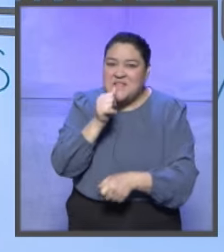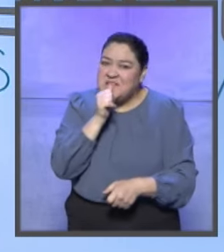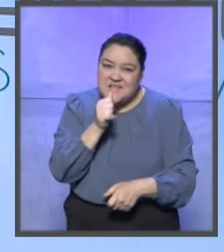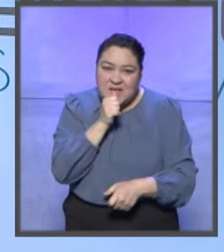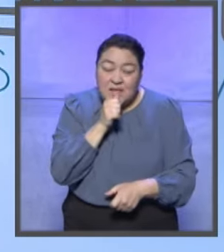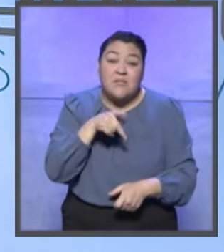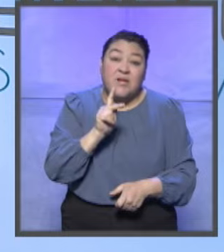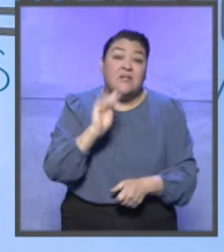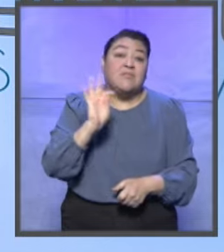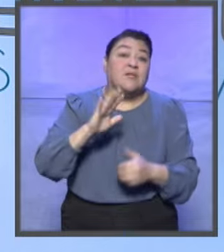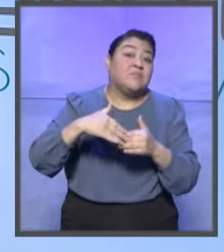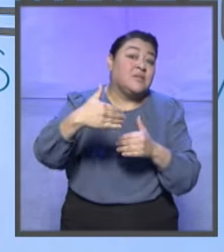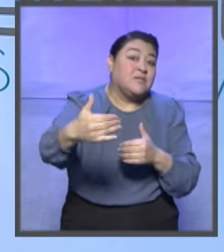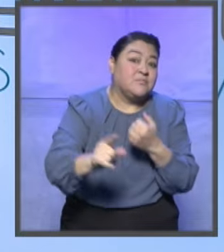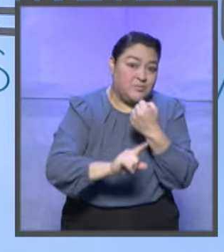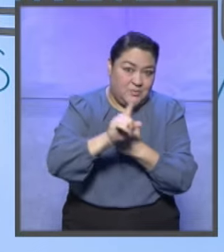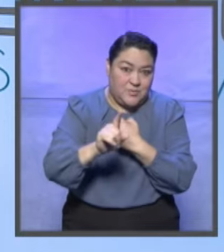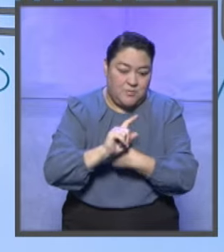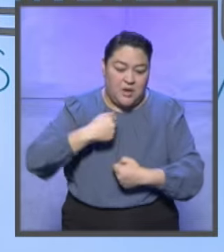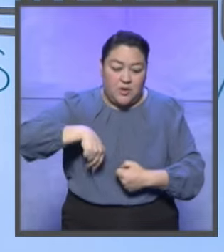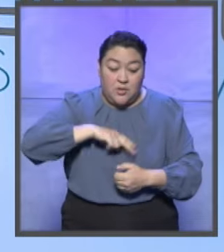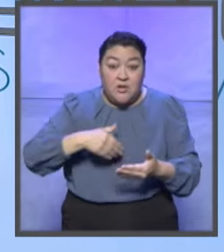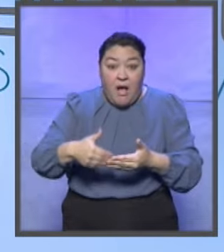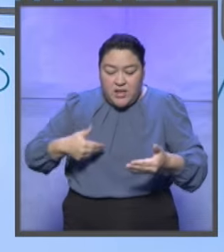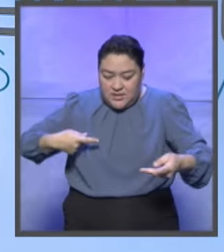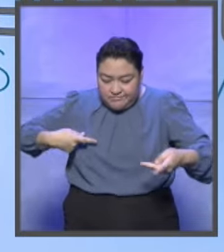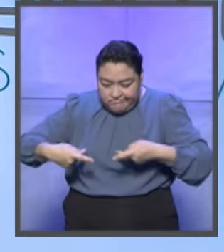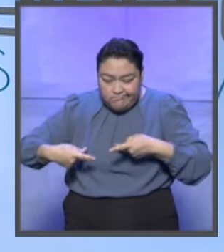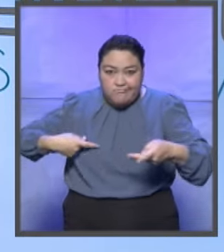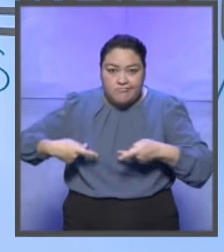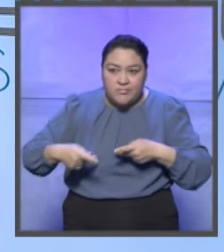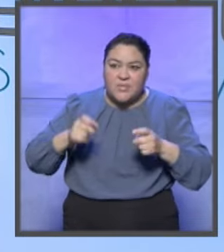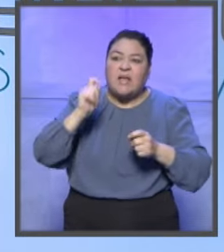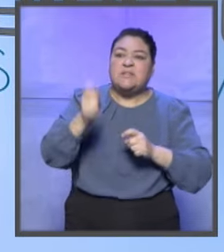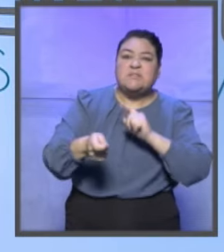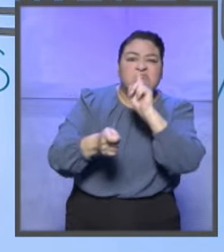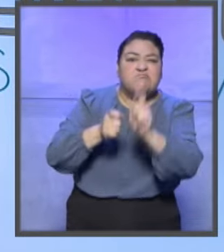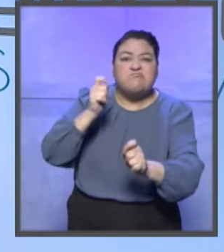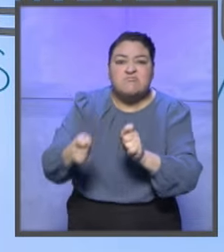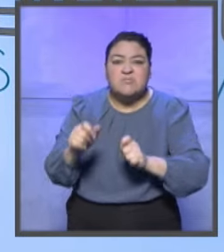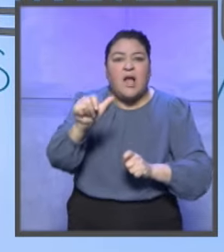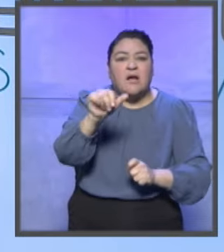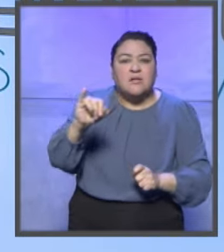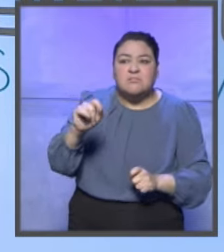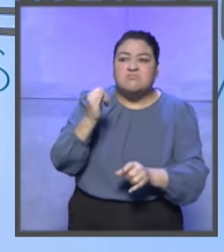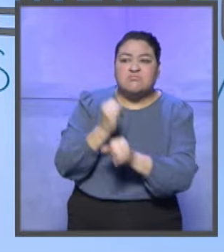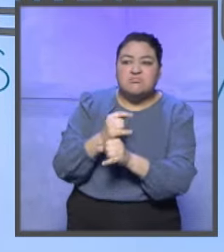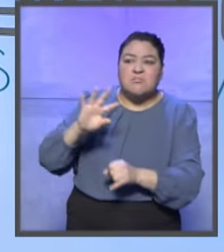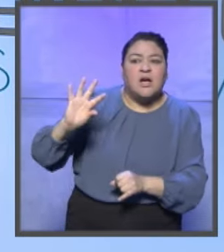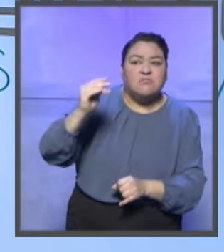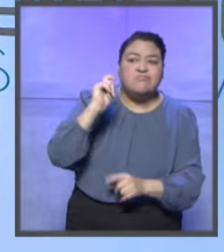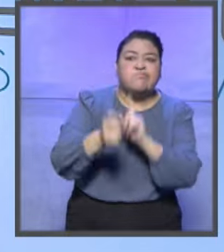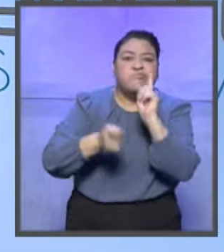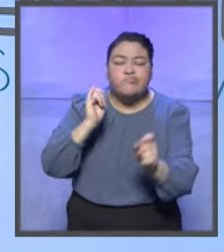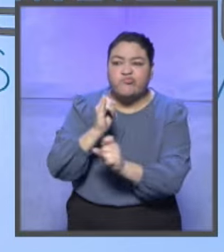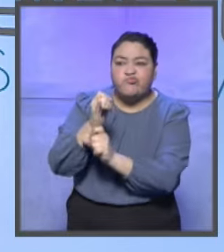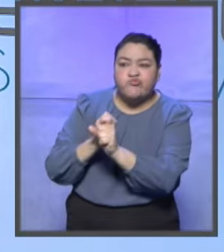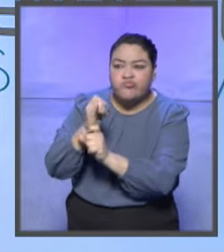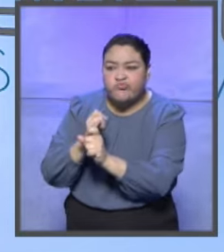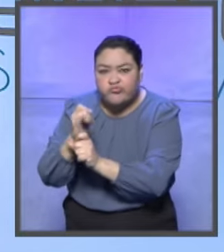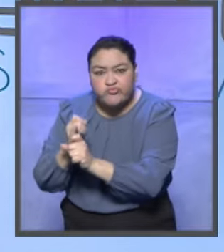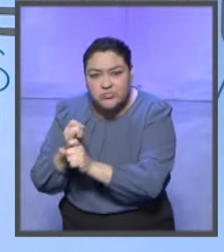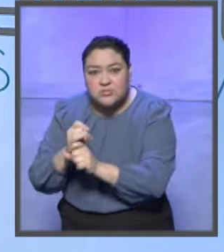nos va a generar algunas problemáticas y nosotros por eso nos preparamos desde antes para saber cómo funcionaba esa tecnología en las elecciones.